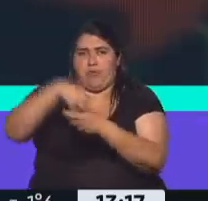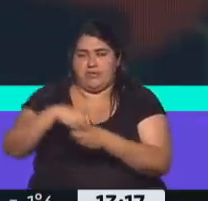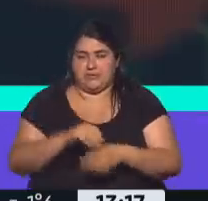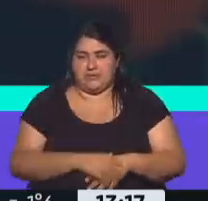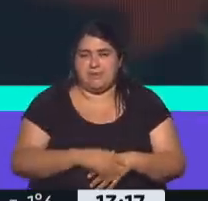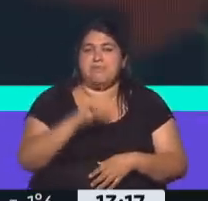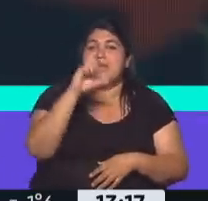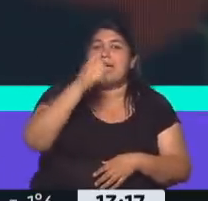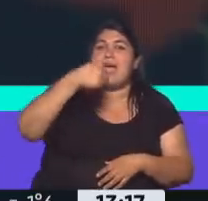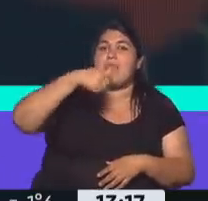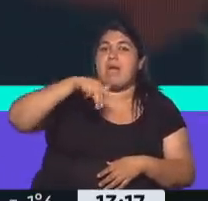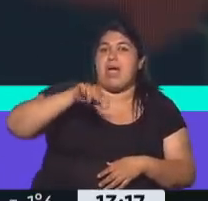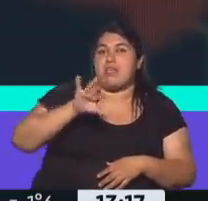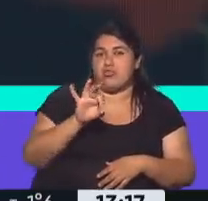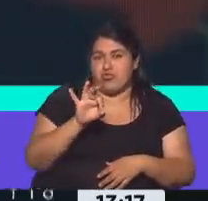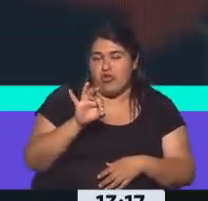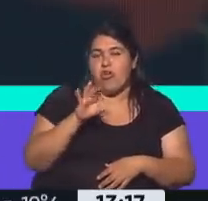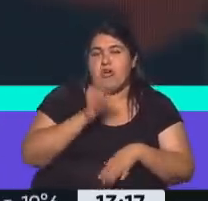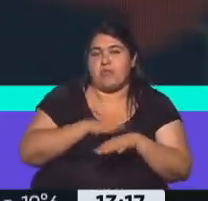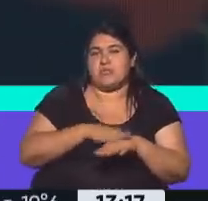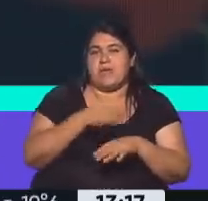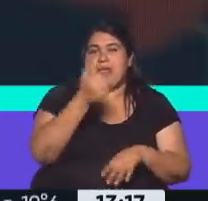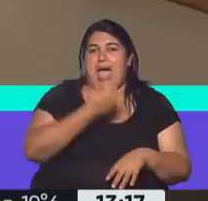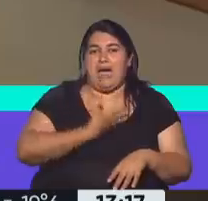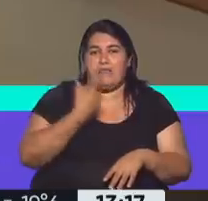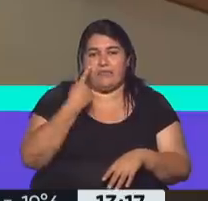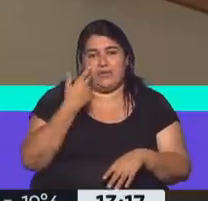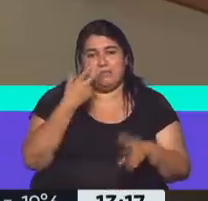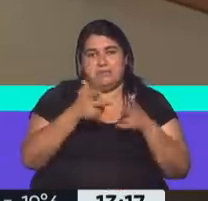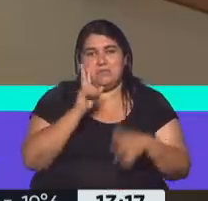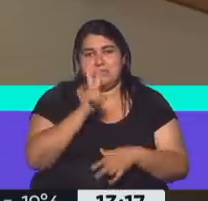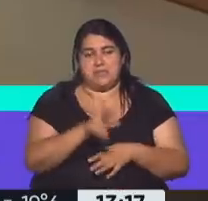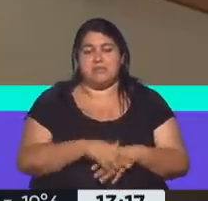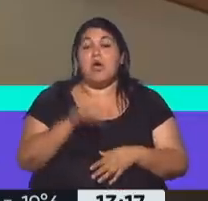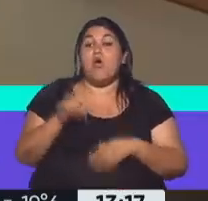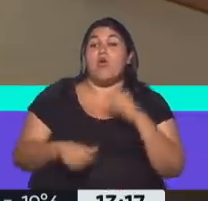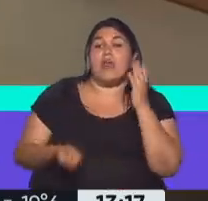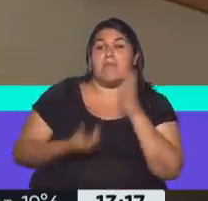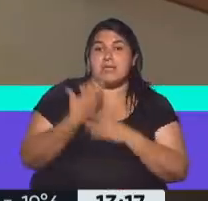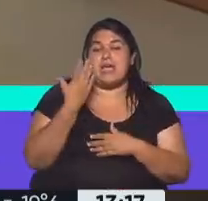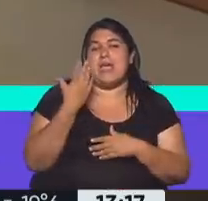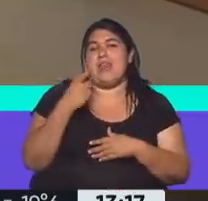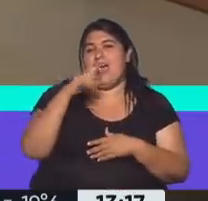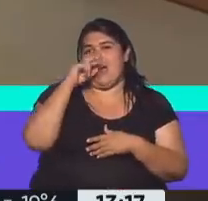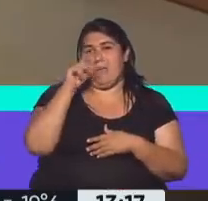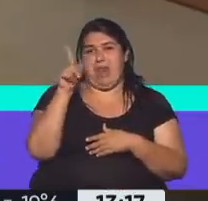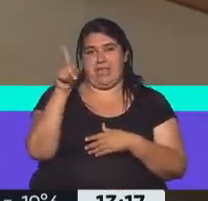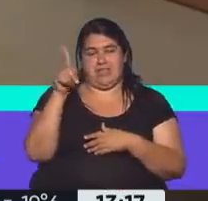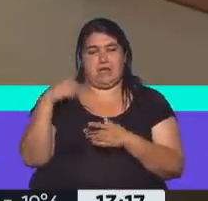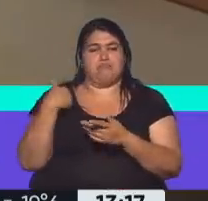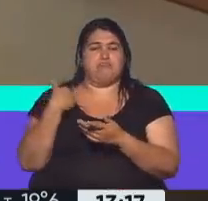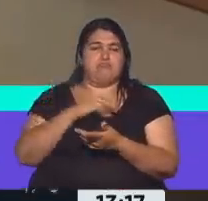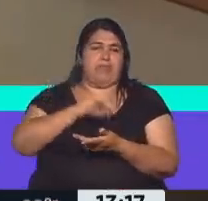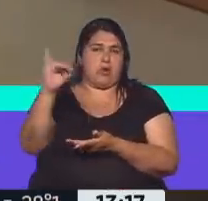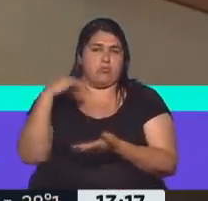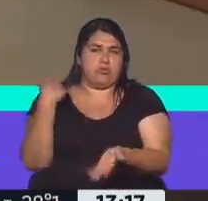Cristina Camaño, la interventora de la AFI, y esto decía hace minutos. Hoy a la mañana presentamos en La Plata una denuncia